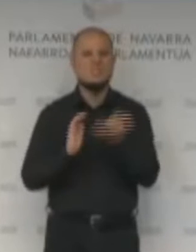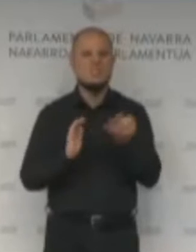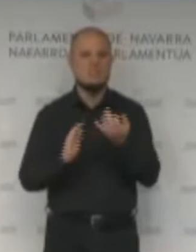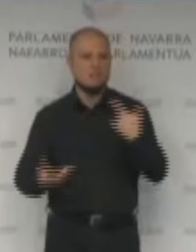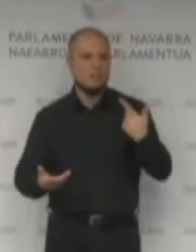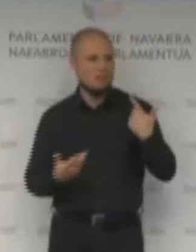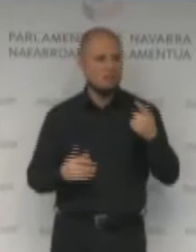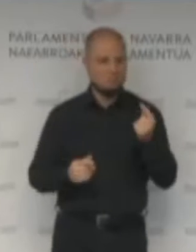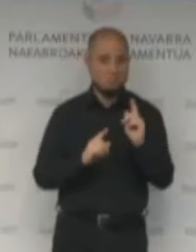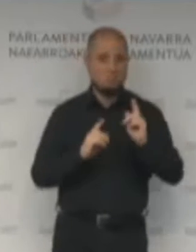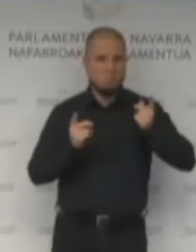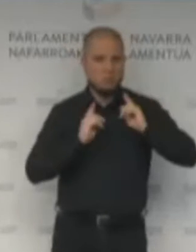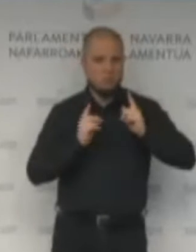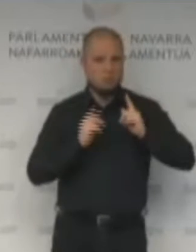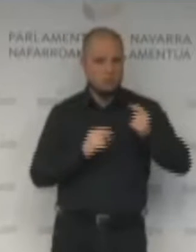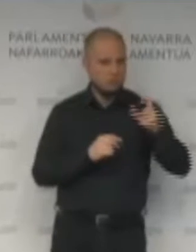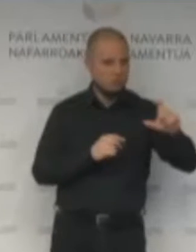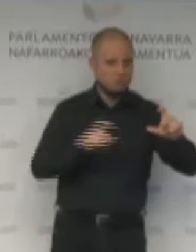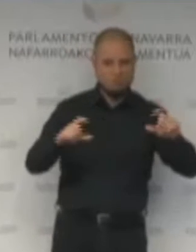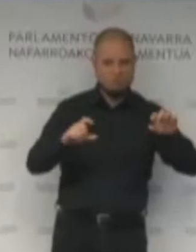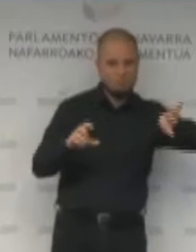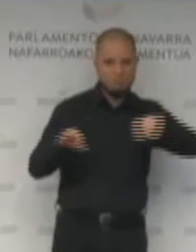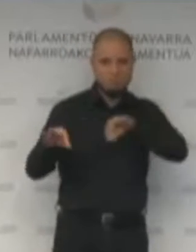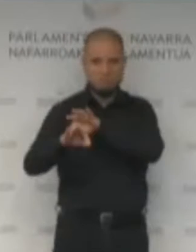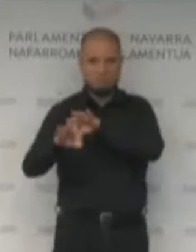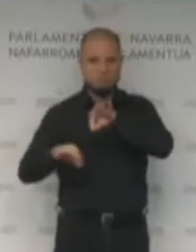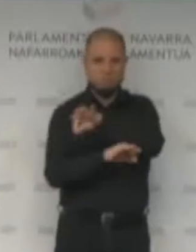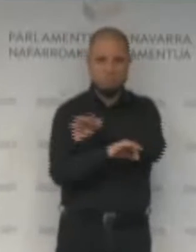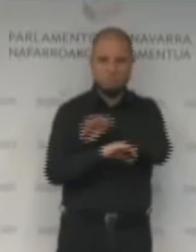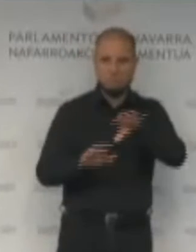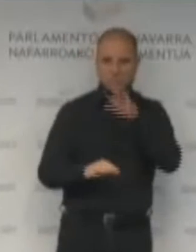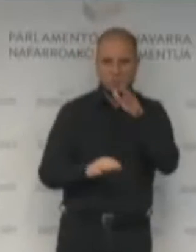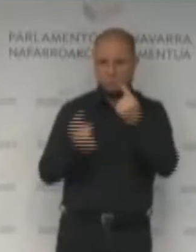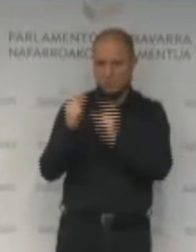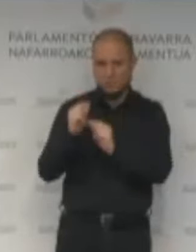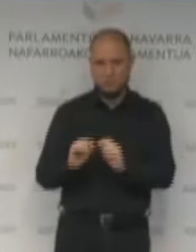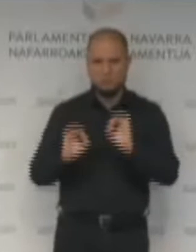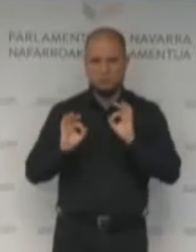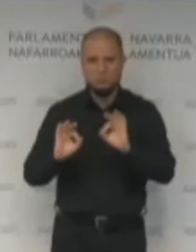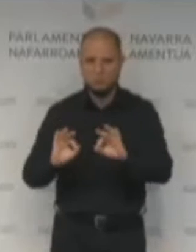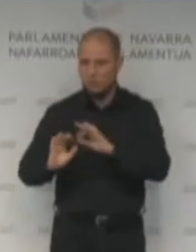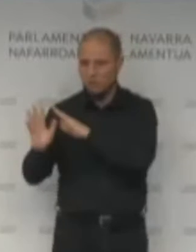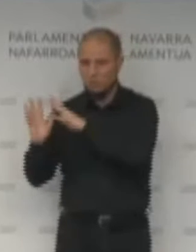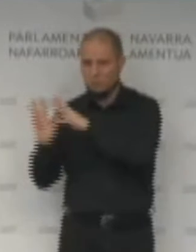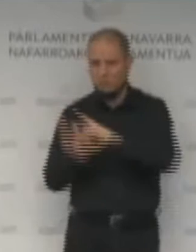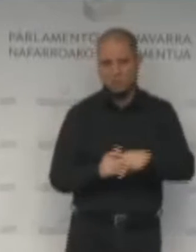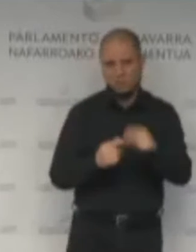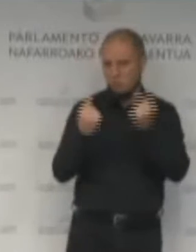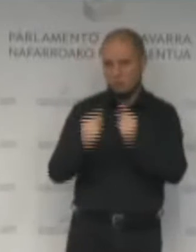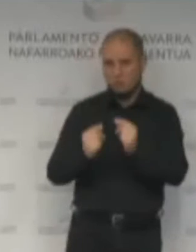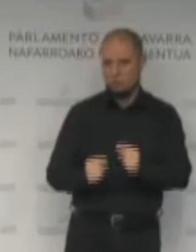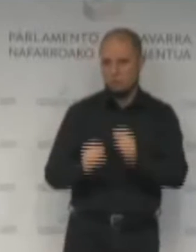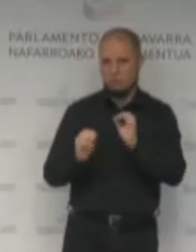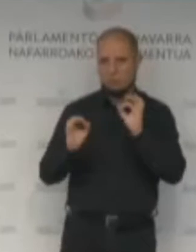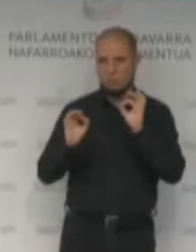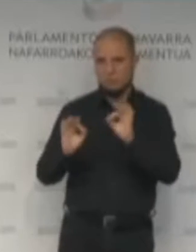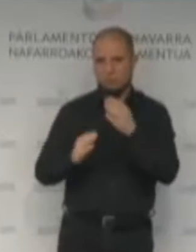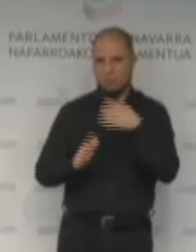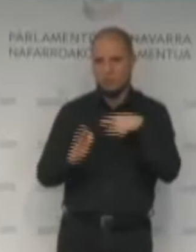previsto, por una cuestión puramente presupuestaria por motivos de carácter administrativo y presupuestario, en un